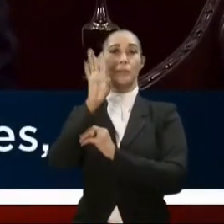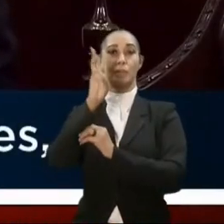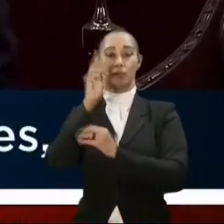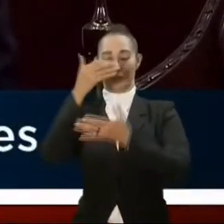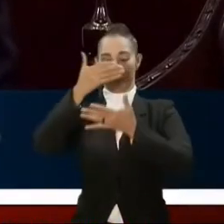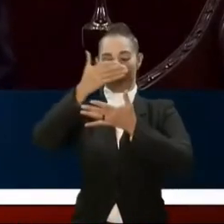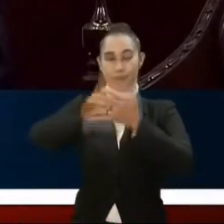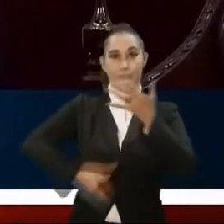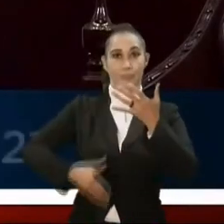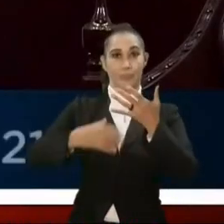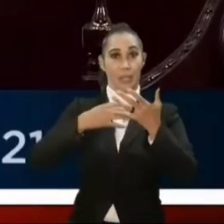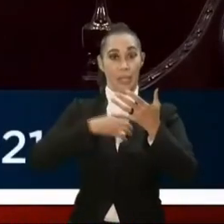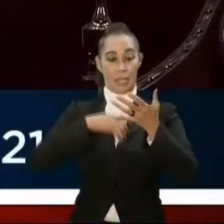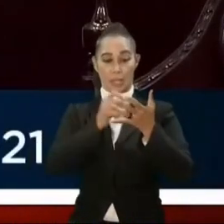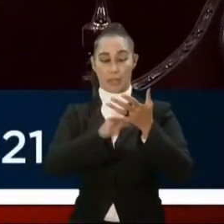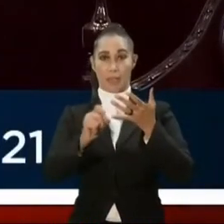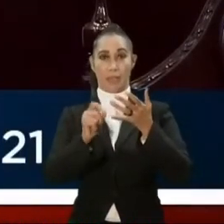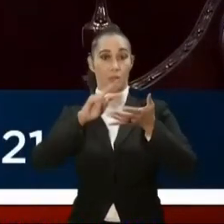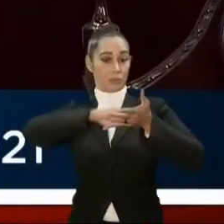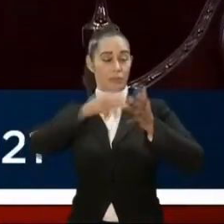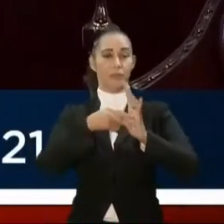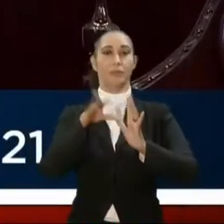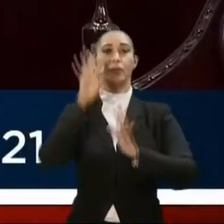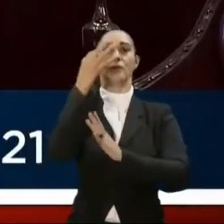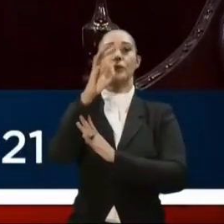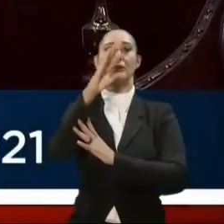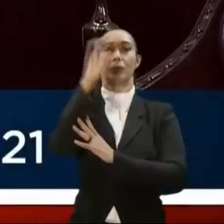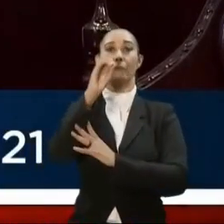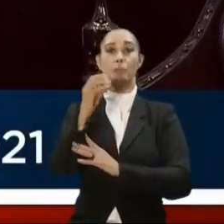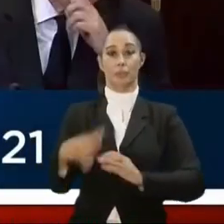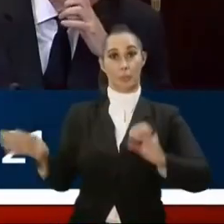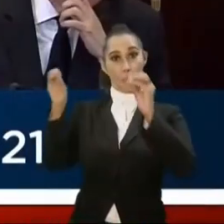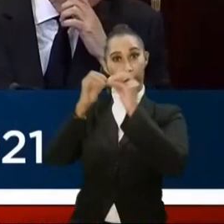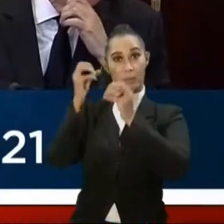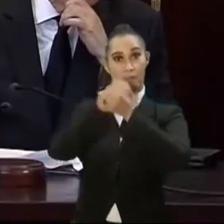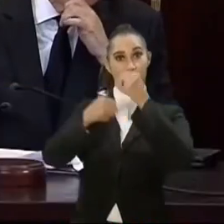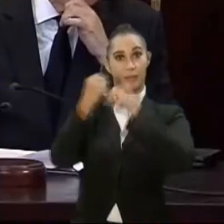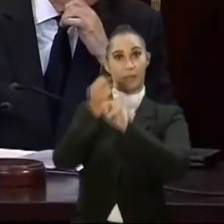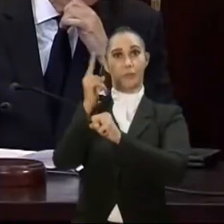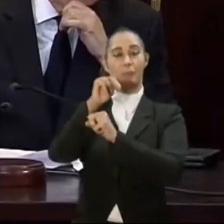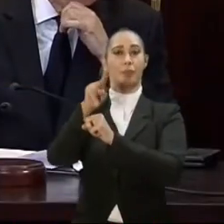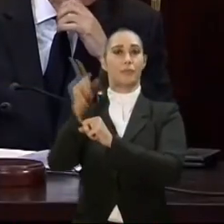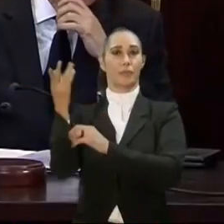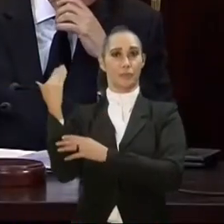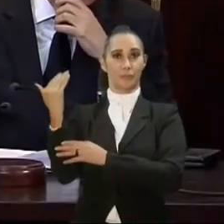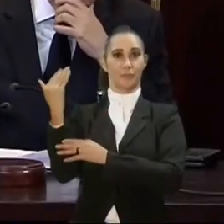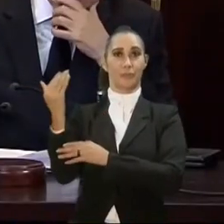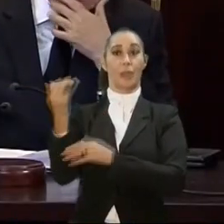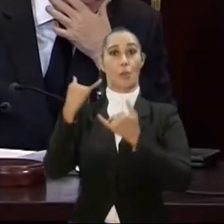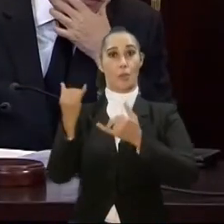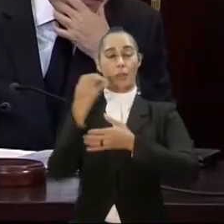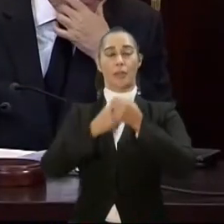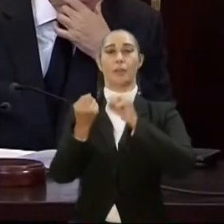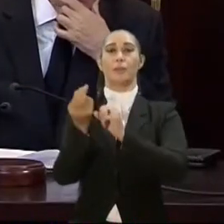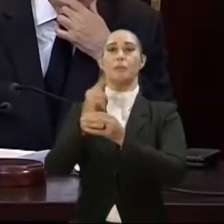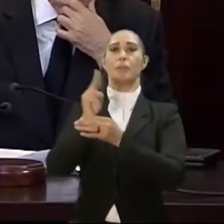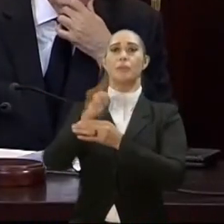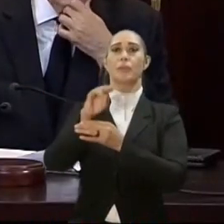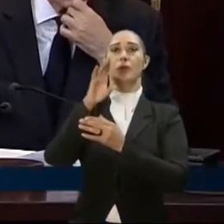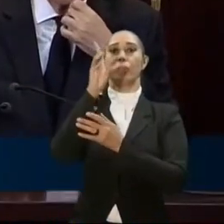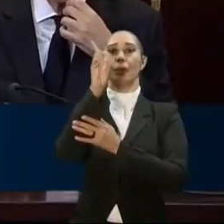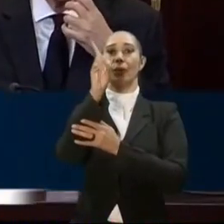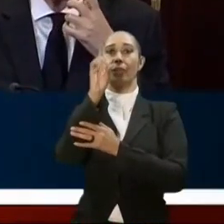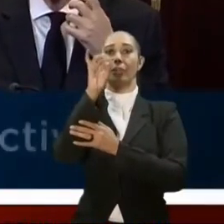expedientes, casi un 19% más que en el 2021. En el 2022, la DICRIM ha